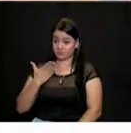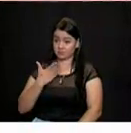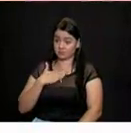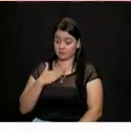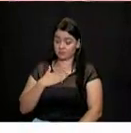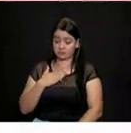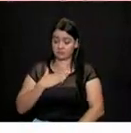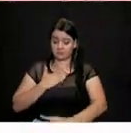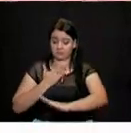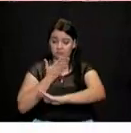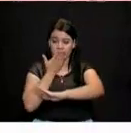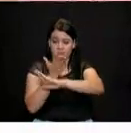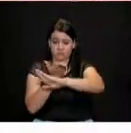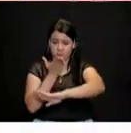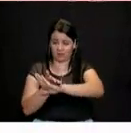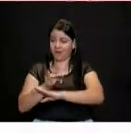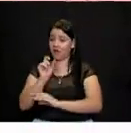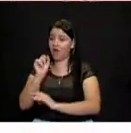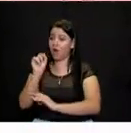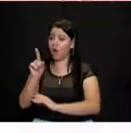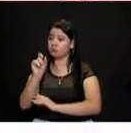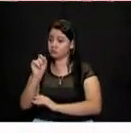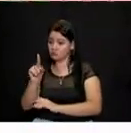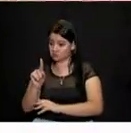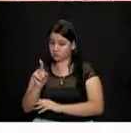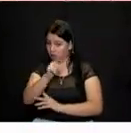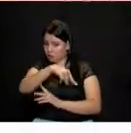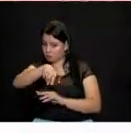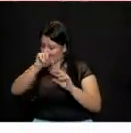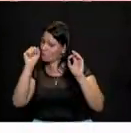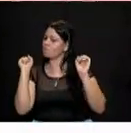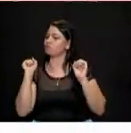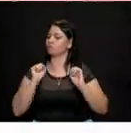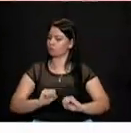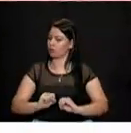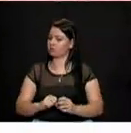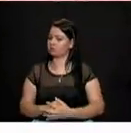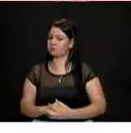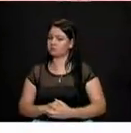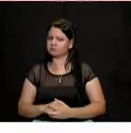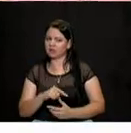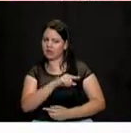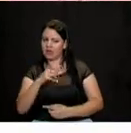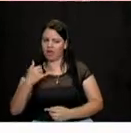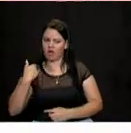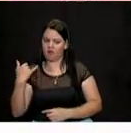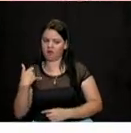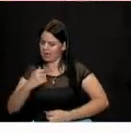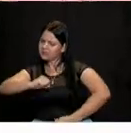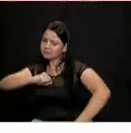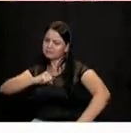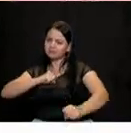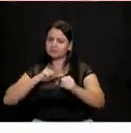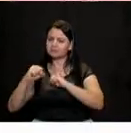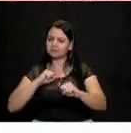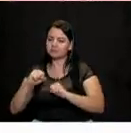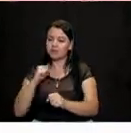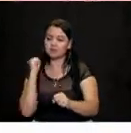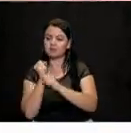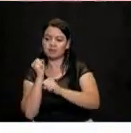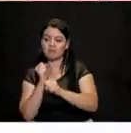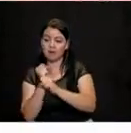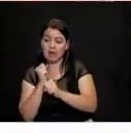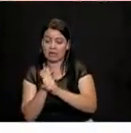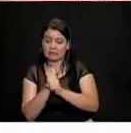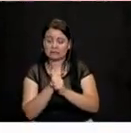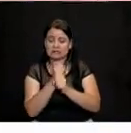jóvenes de Medellín. Aquí a los jóvenes en la ciudad de Medellín les toca trabajar y al mismo tiempo tener que ir